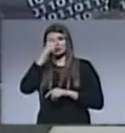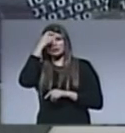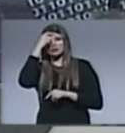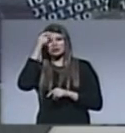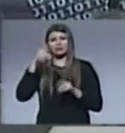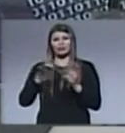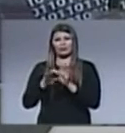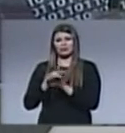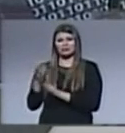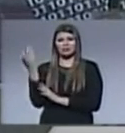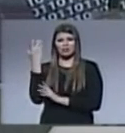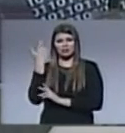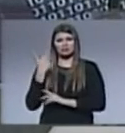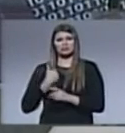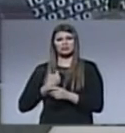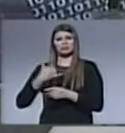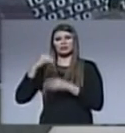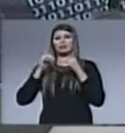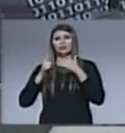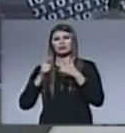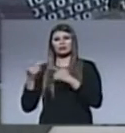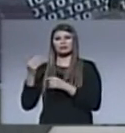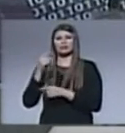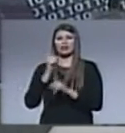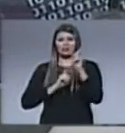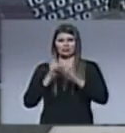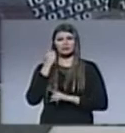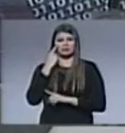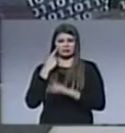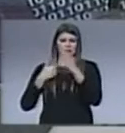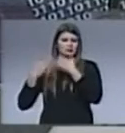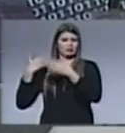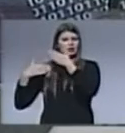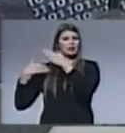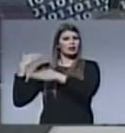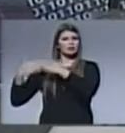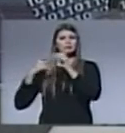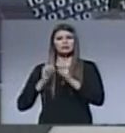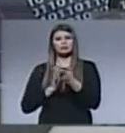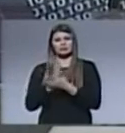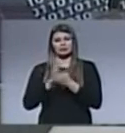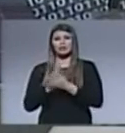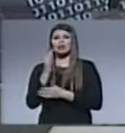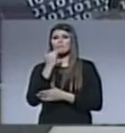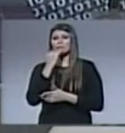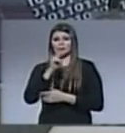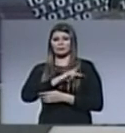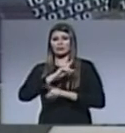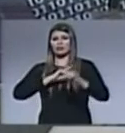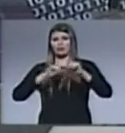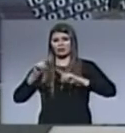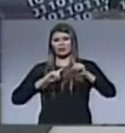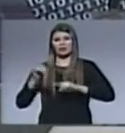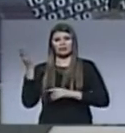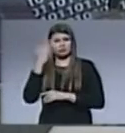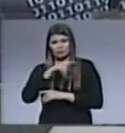gurús religiosos. Esto ya conocemos de la historia. Pero la función del líder cristiano no es